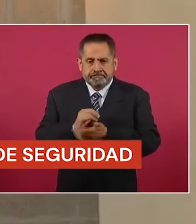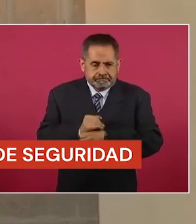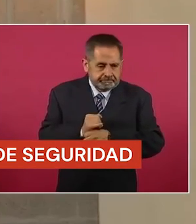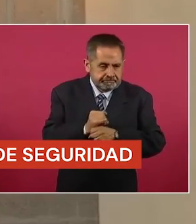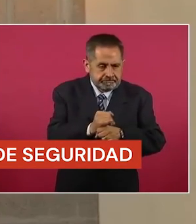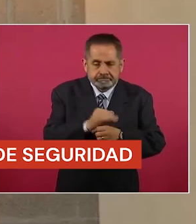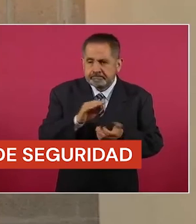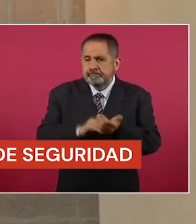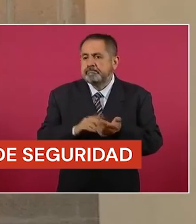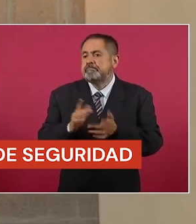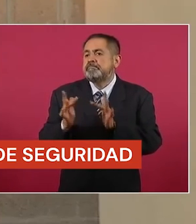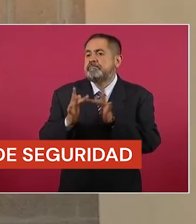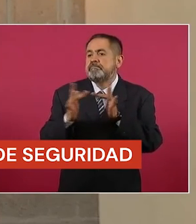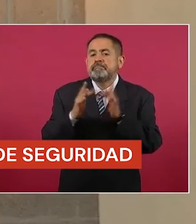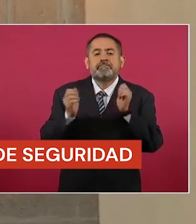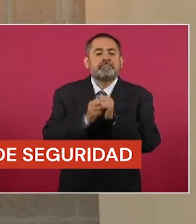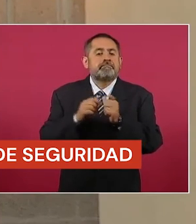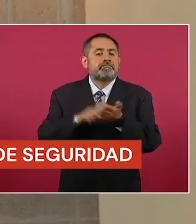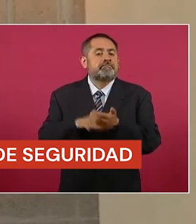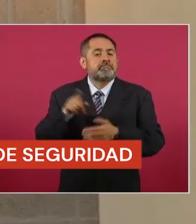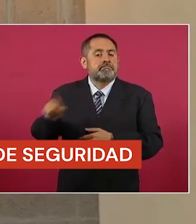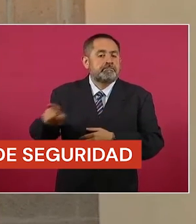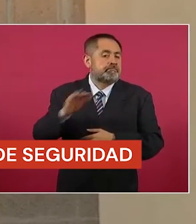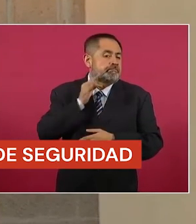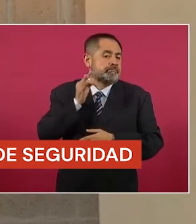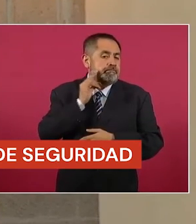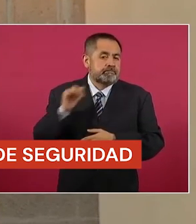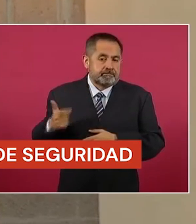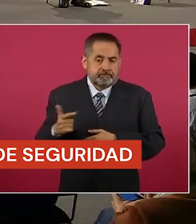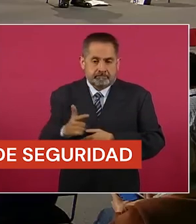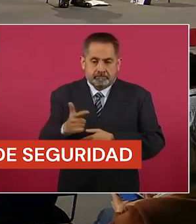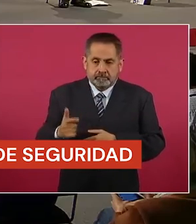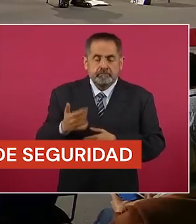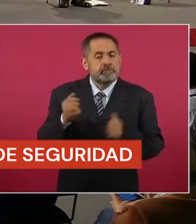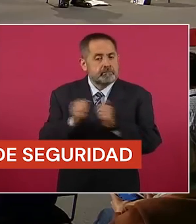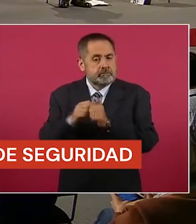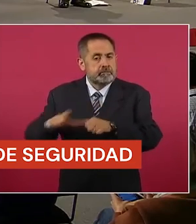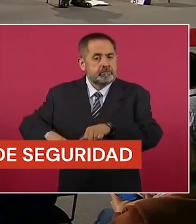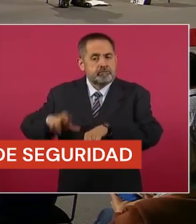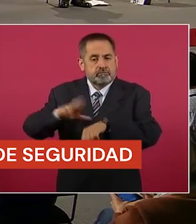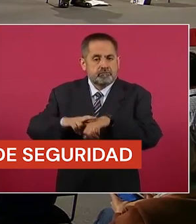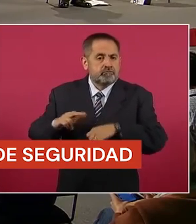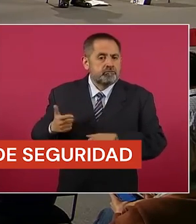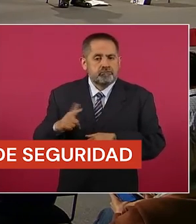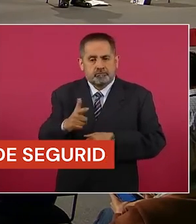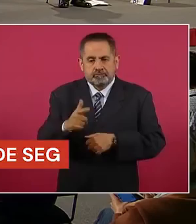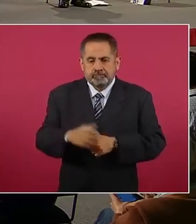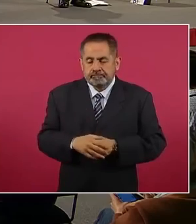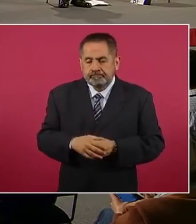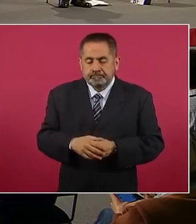coordinación permanente con la fiscalía y sobre todo con el gobernador de Guanajuato. Es cuanto.